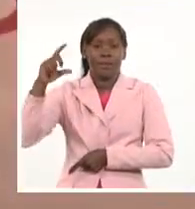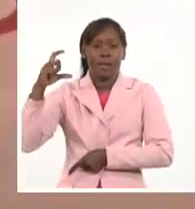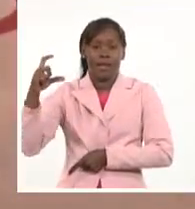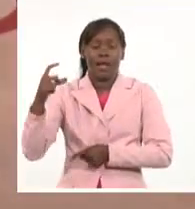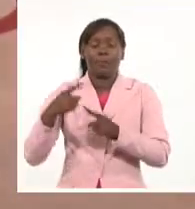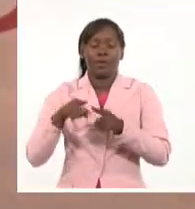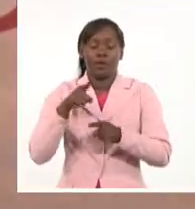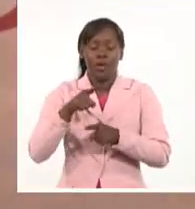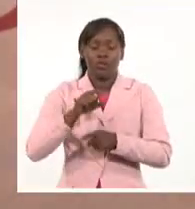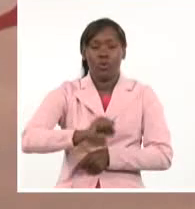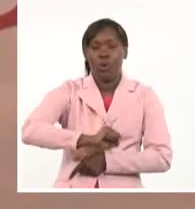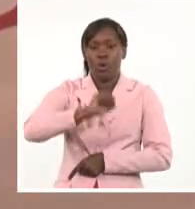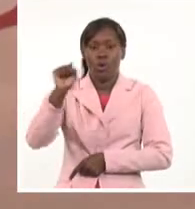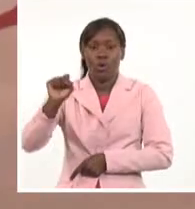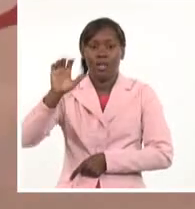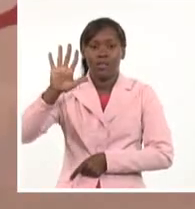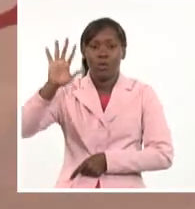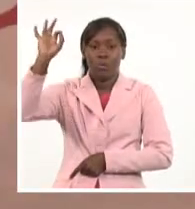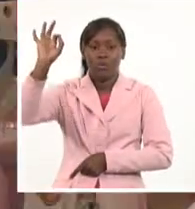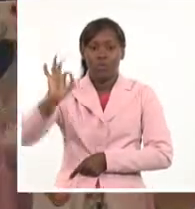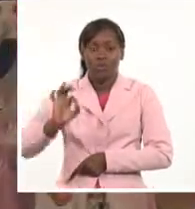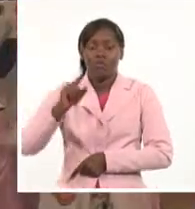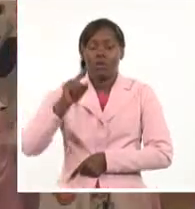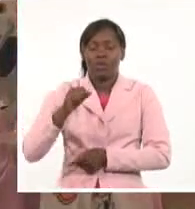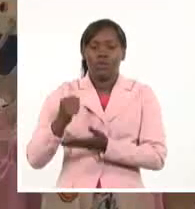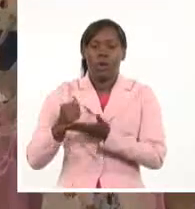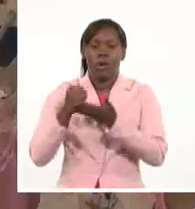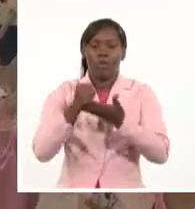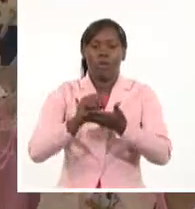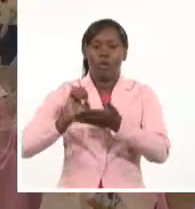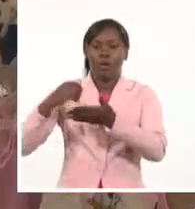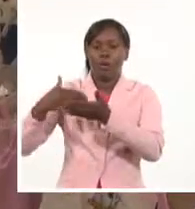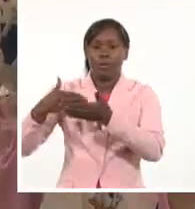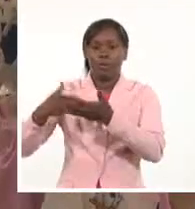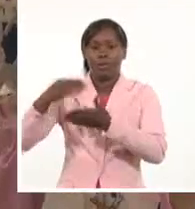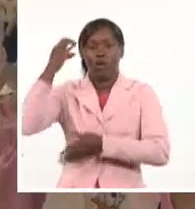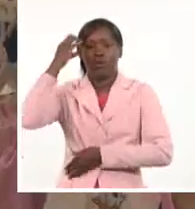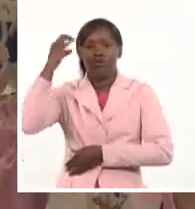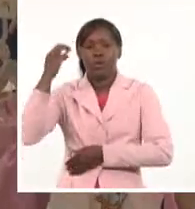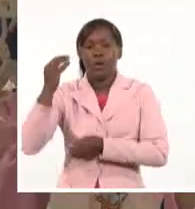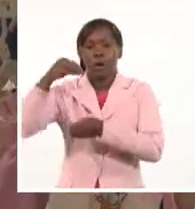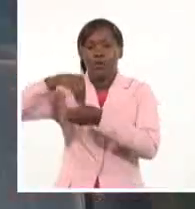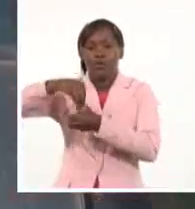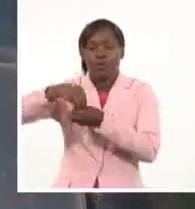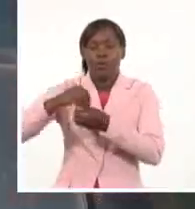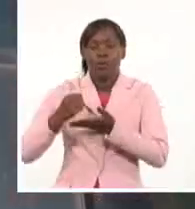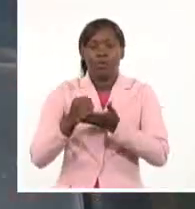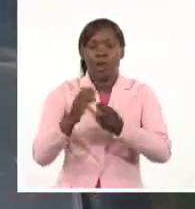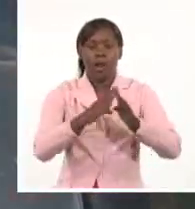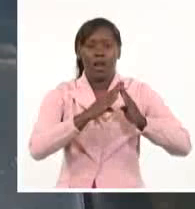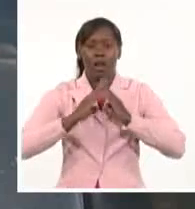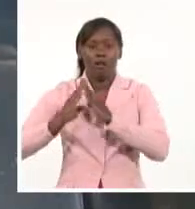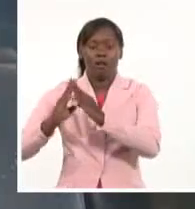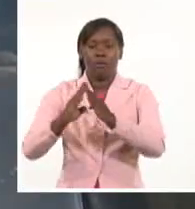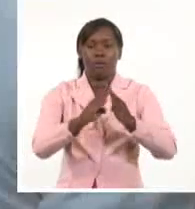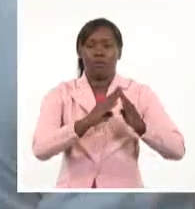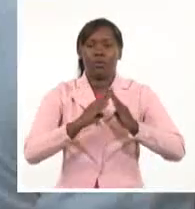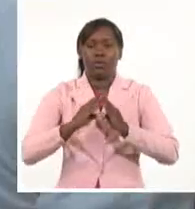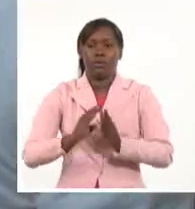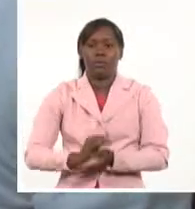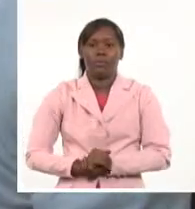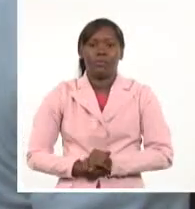% constituye un aporte a los consejos de administración municipales para reinvertir en el desarrollo. El proyecto consiste